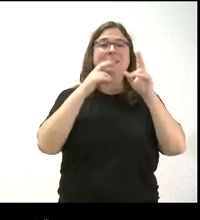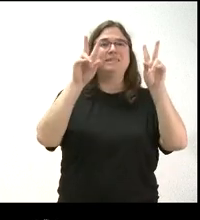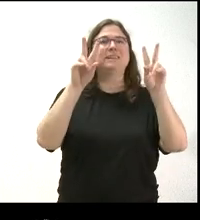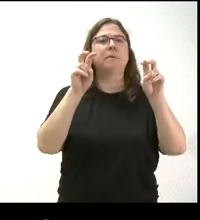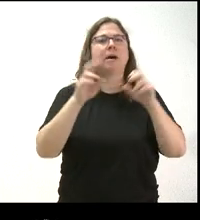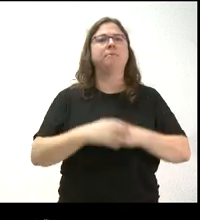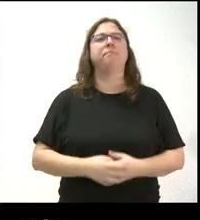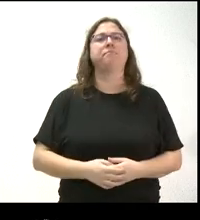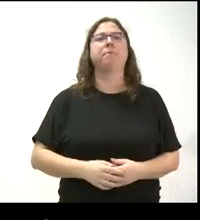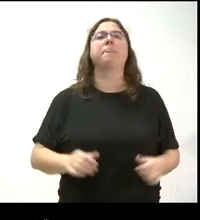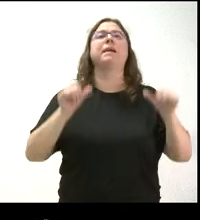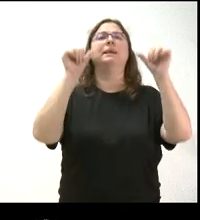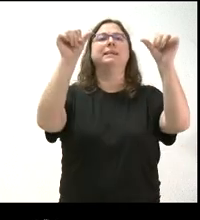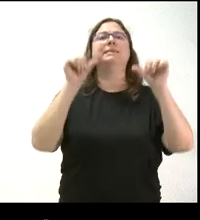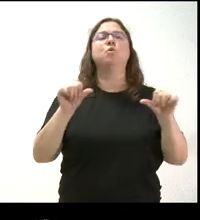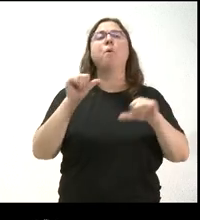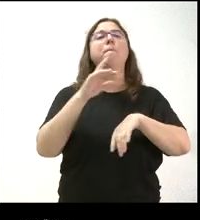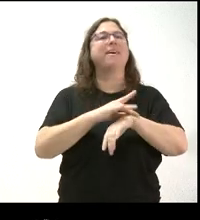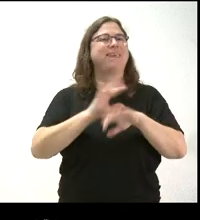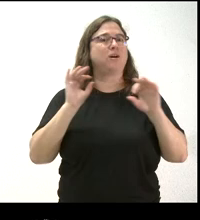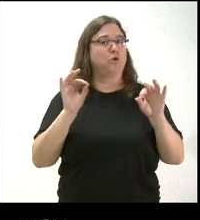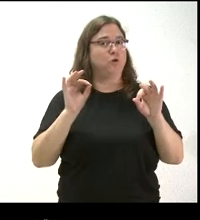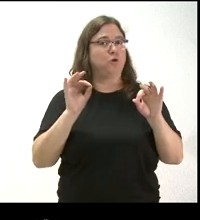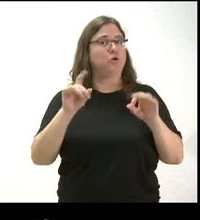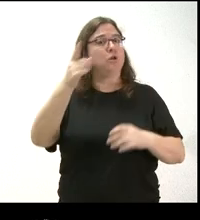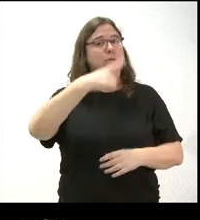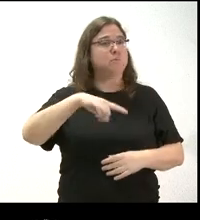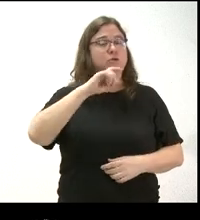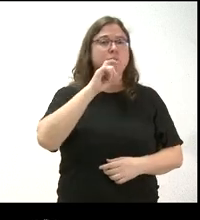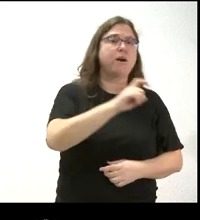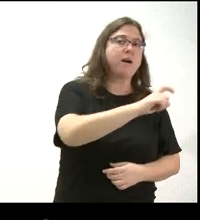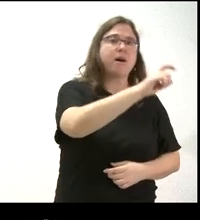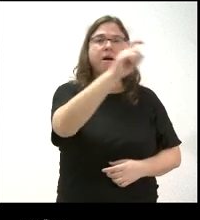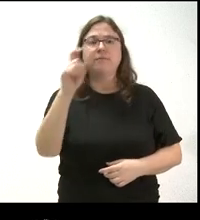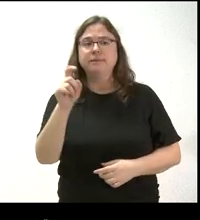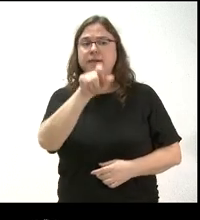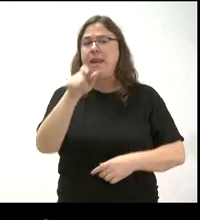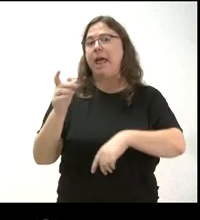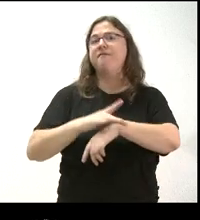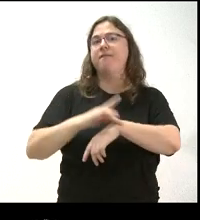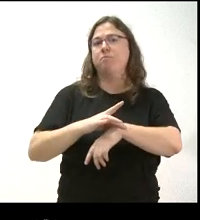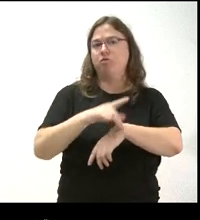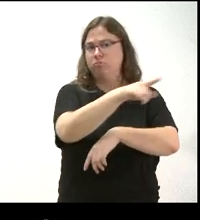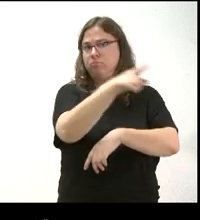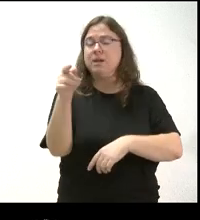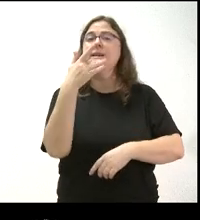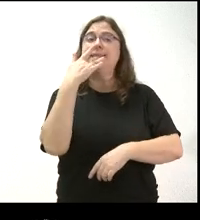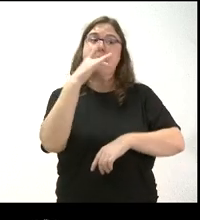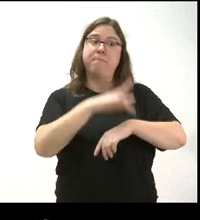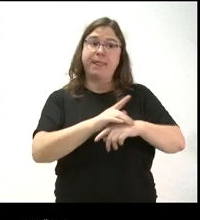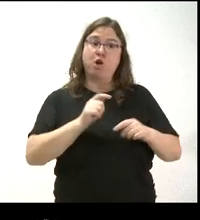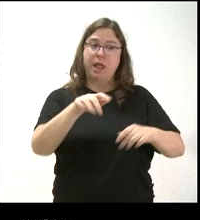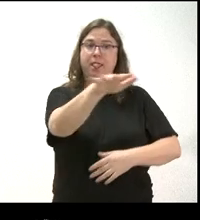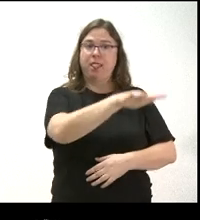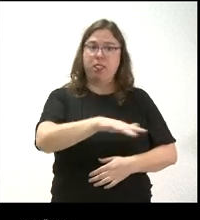la titulación de los médicos, ¿van a informar a los pacientes de que el médico asignado a esa